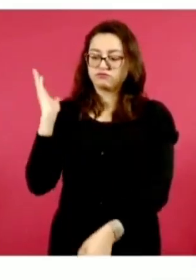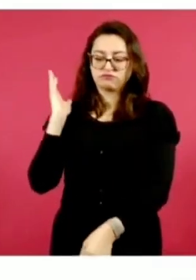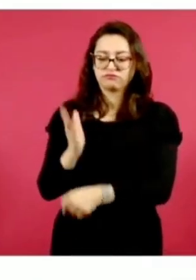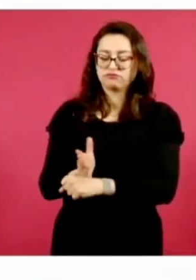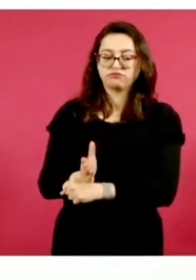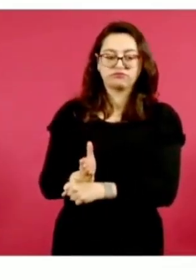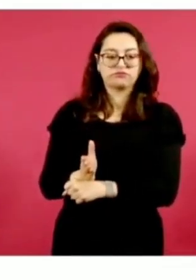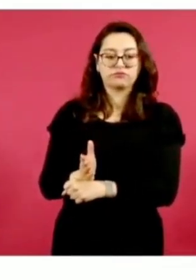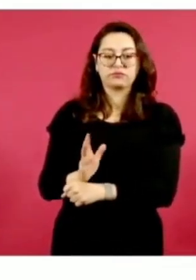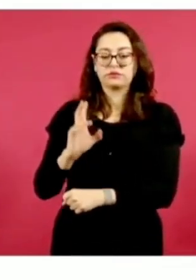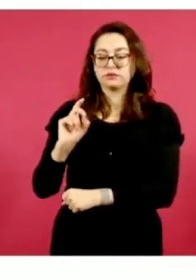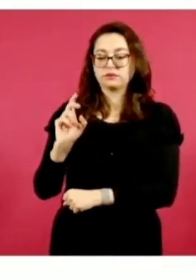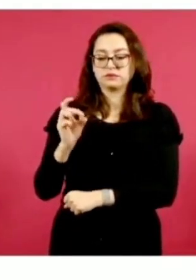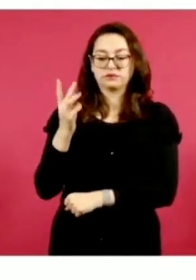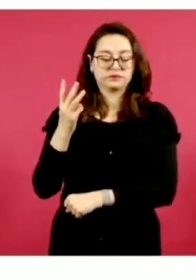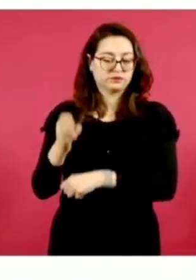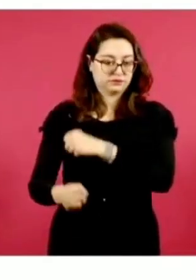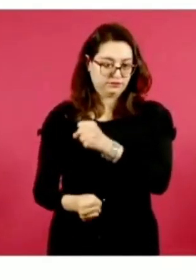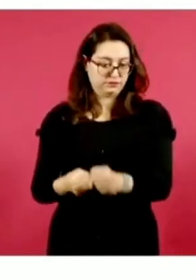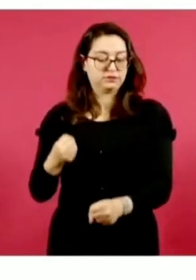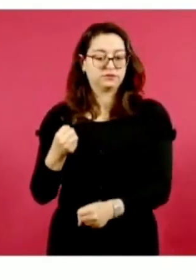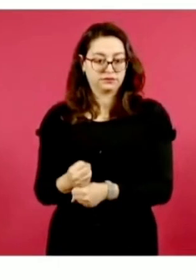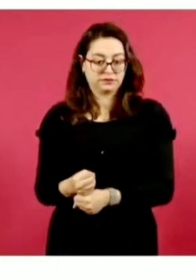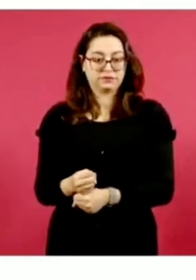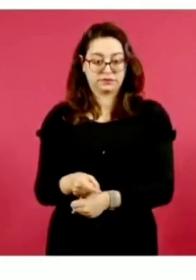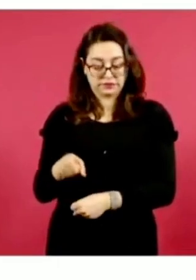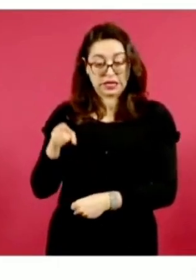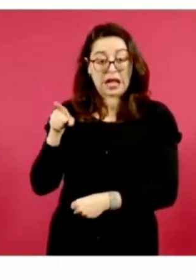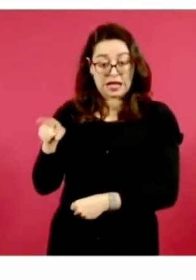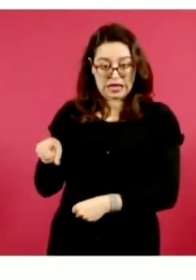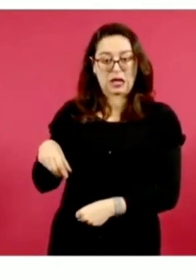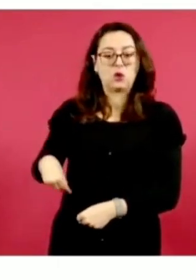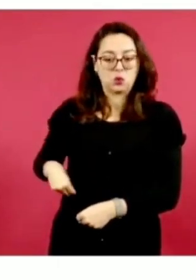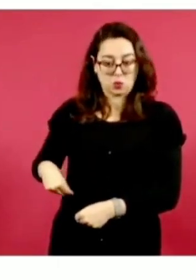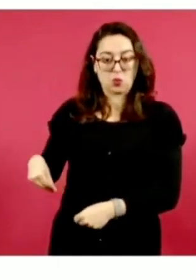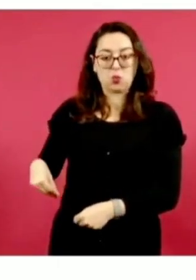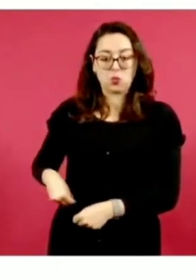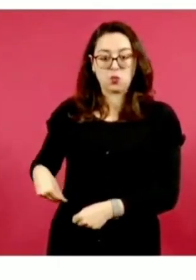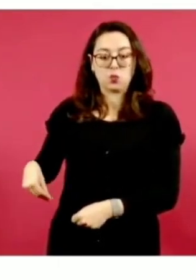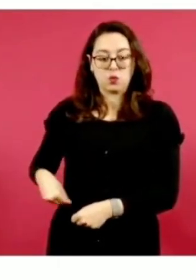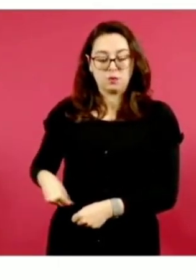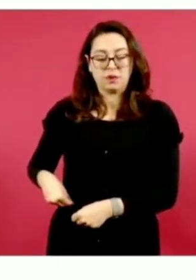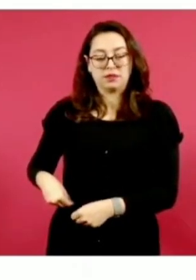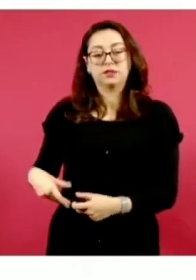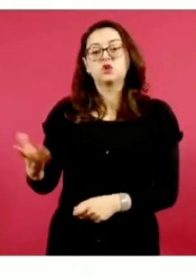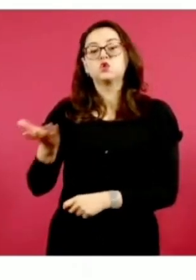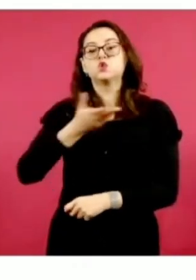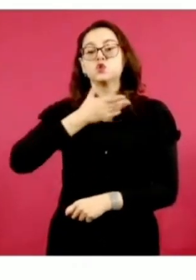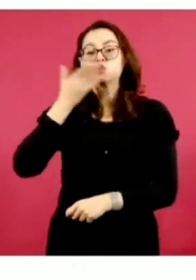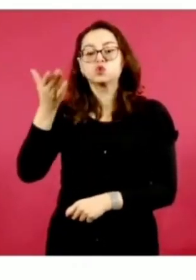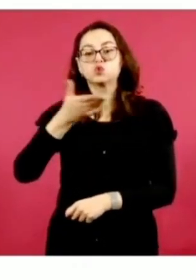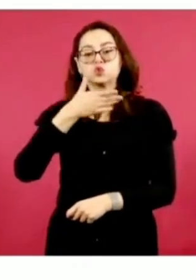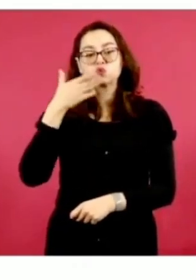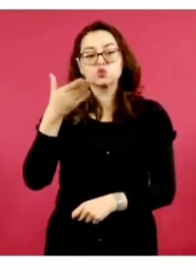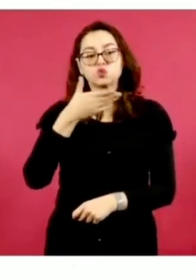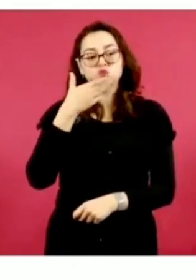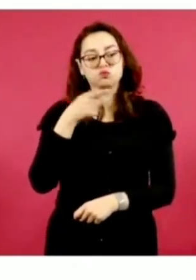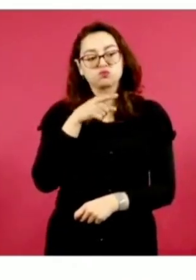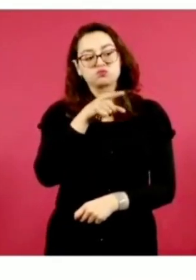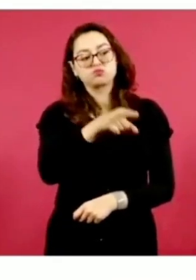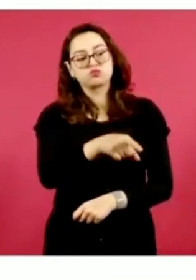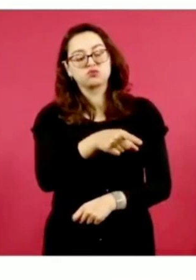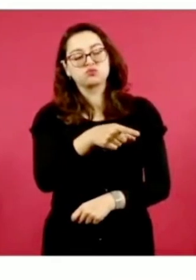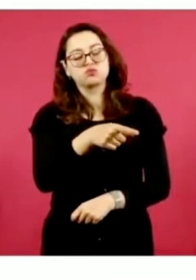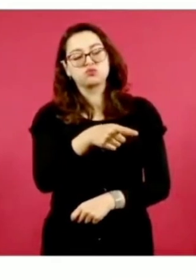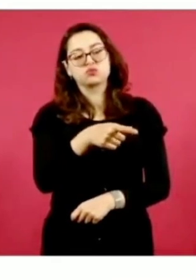a los 33 años de prisión tras acreditar su responsabilidad por el delito de secuestro agravado cometido en agravio de una persona